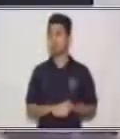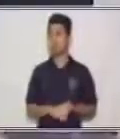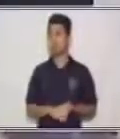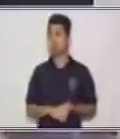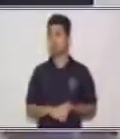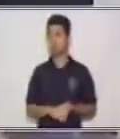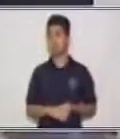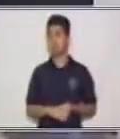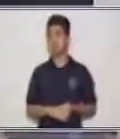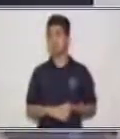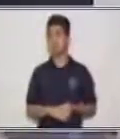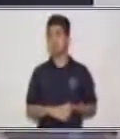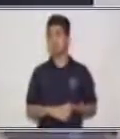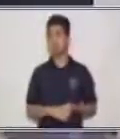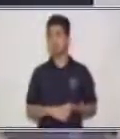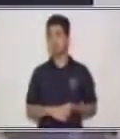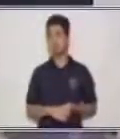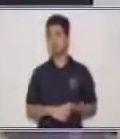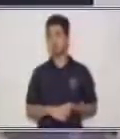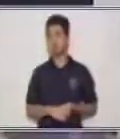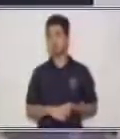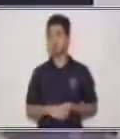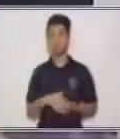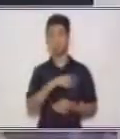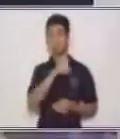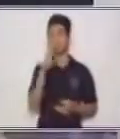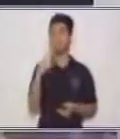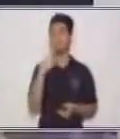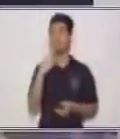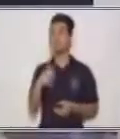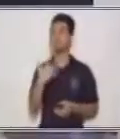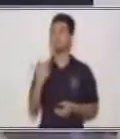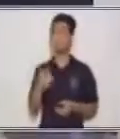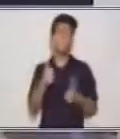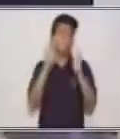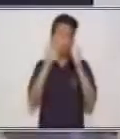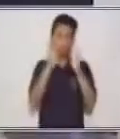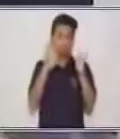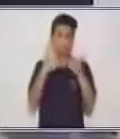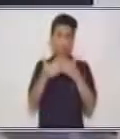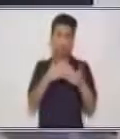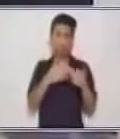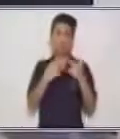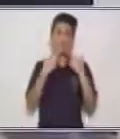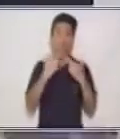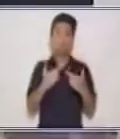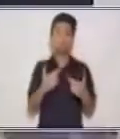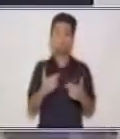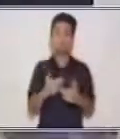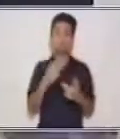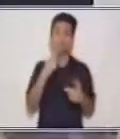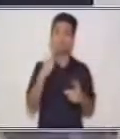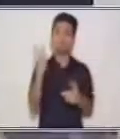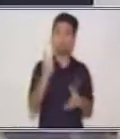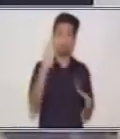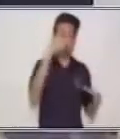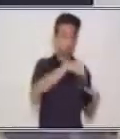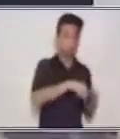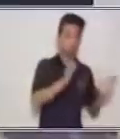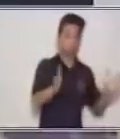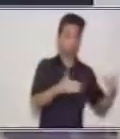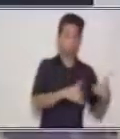Está bien. La respuesta que dieron la mayoría de ustedes están todas bien. Unos dicen que pongamos los dos aquí,